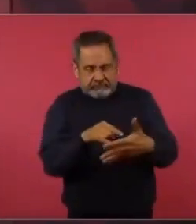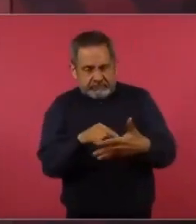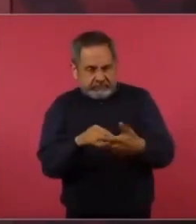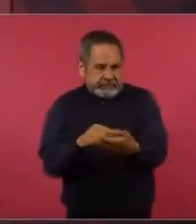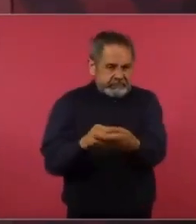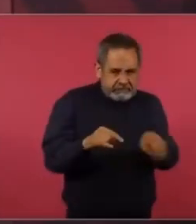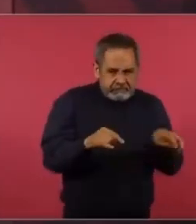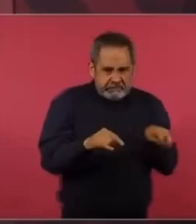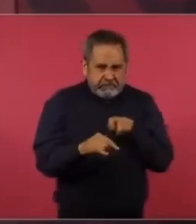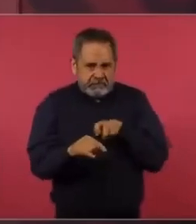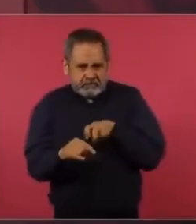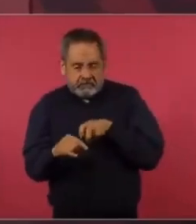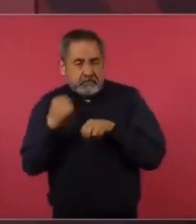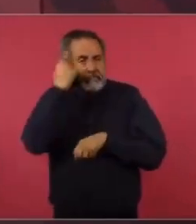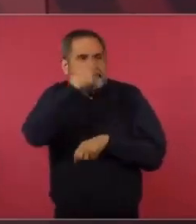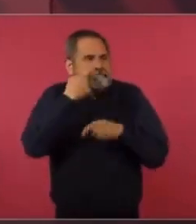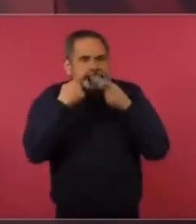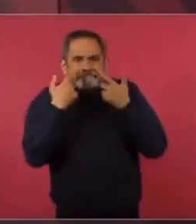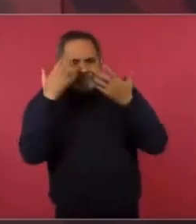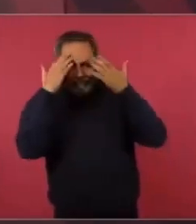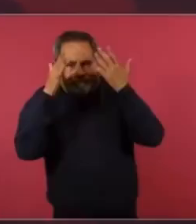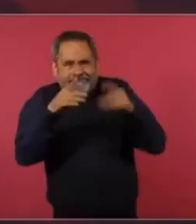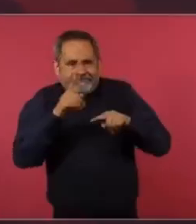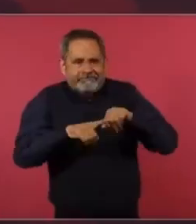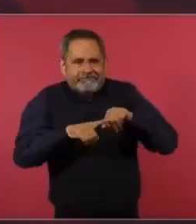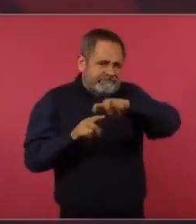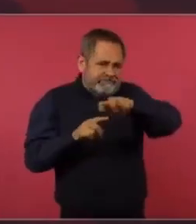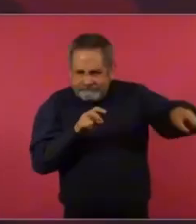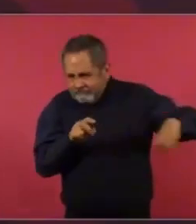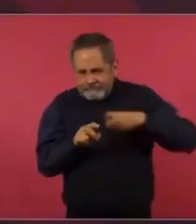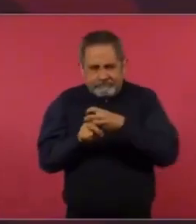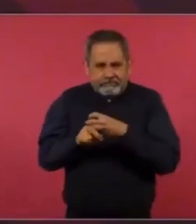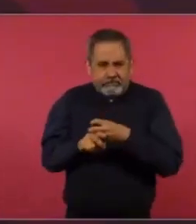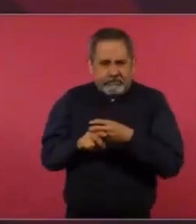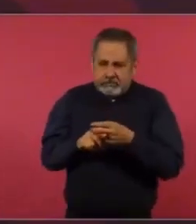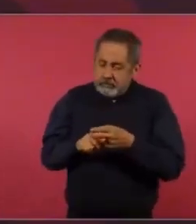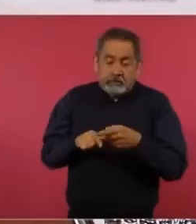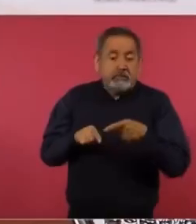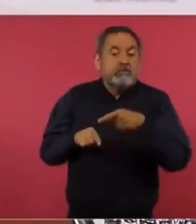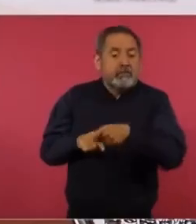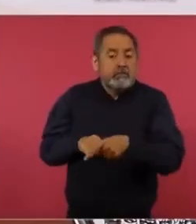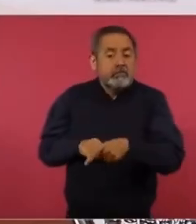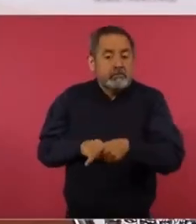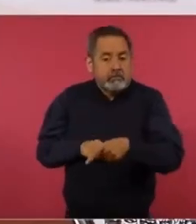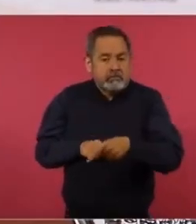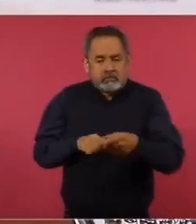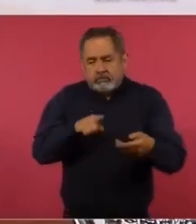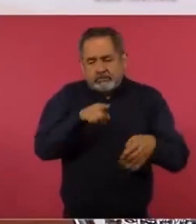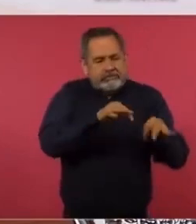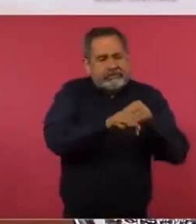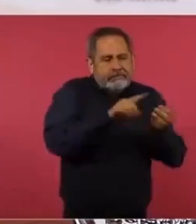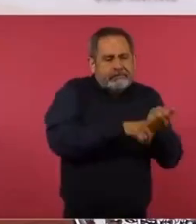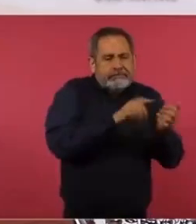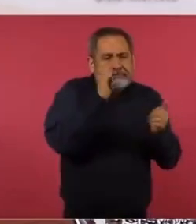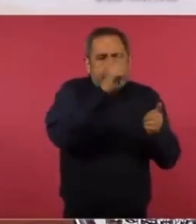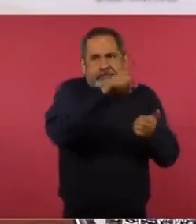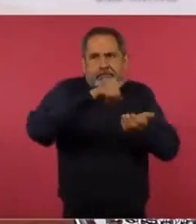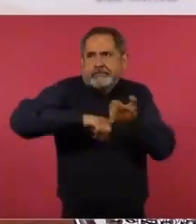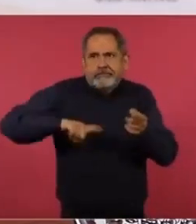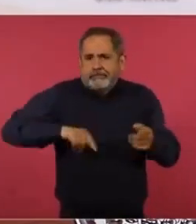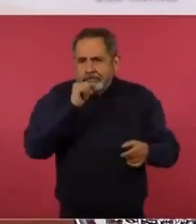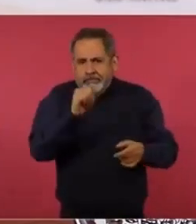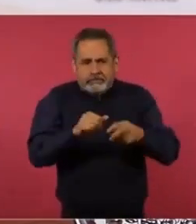gente que no está identificada, que trabaja en ninguna dependencia,